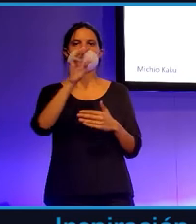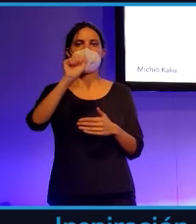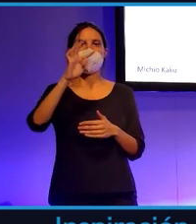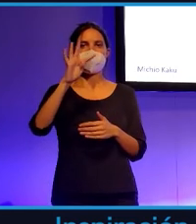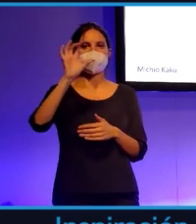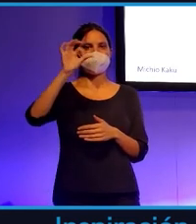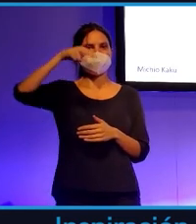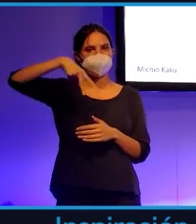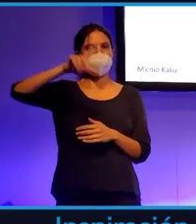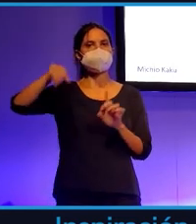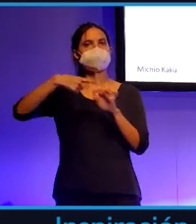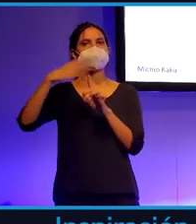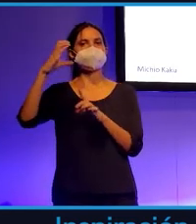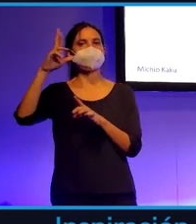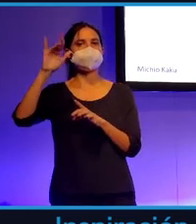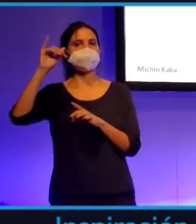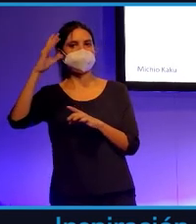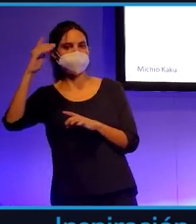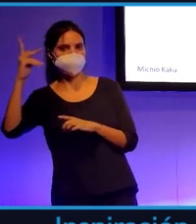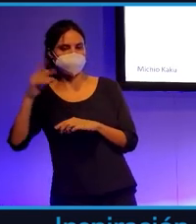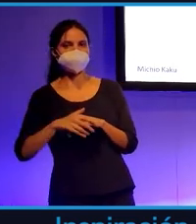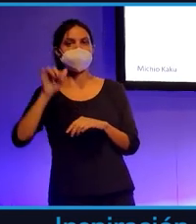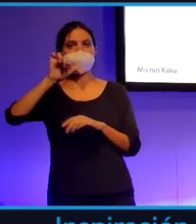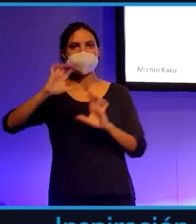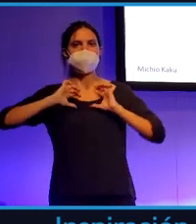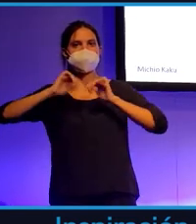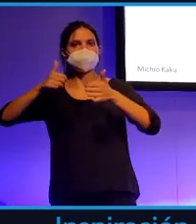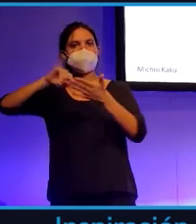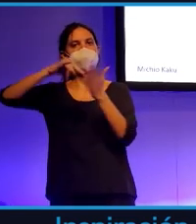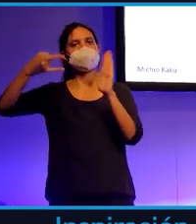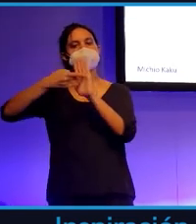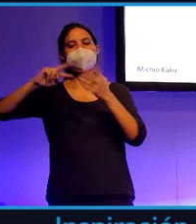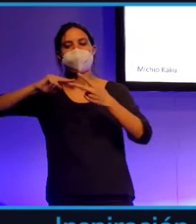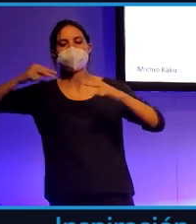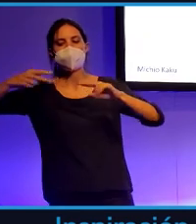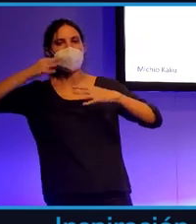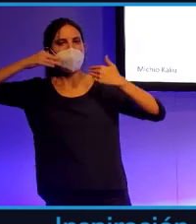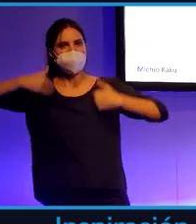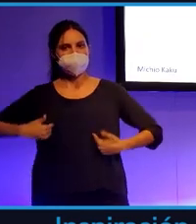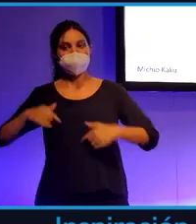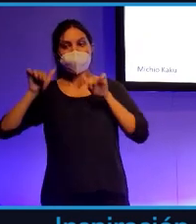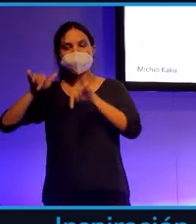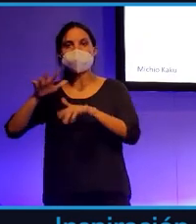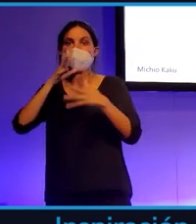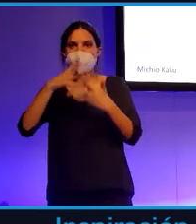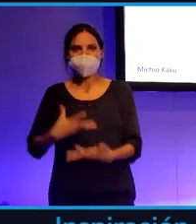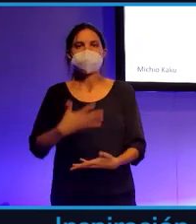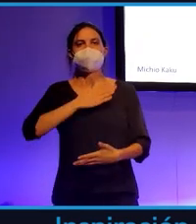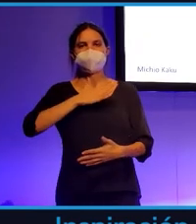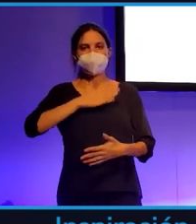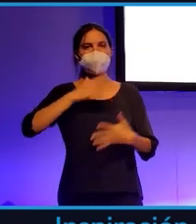sus avances que se constituyó el proyecto del genoma humano, el cual a día de hoy es patrimonio de la humanidad.